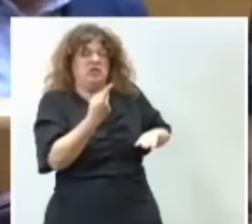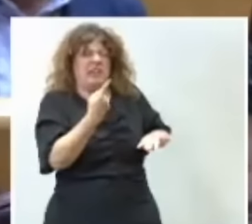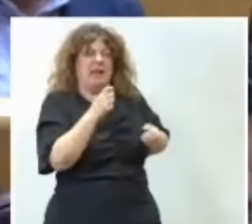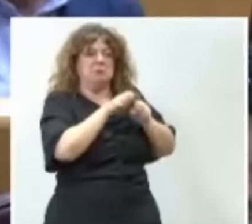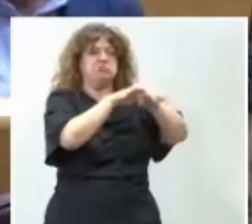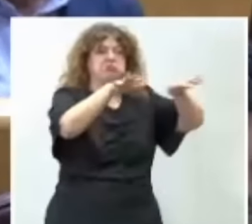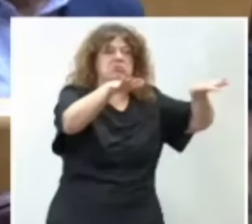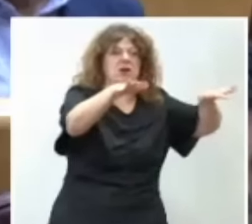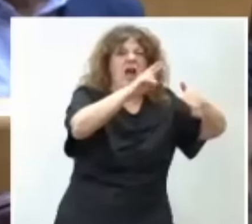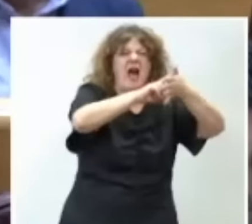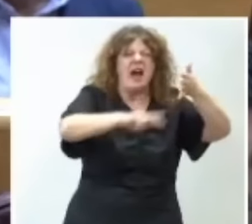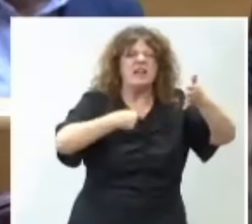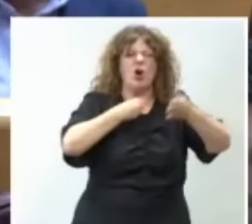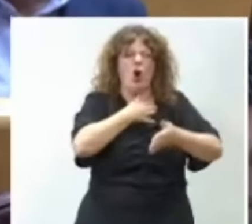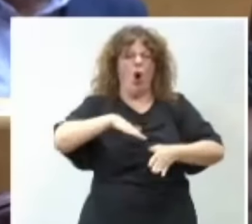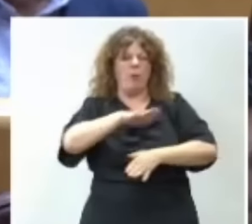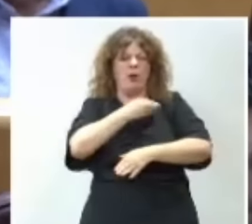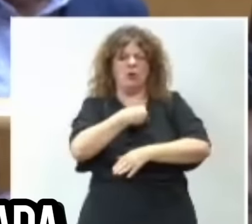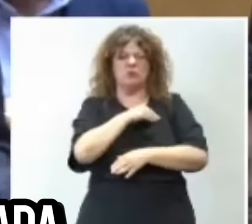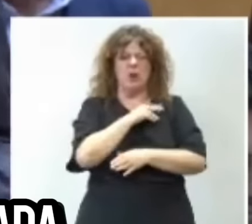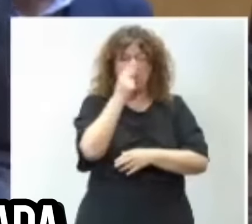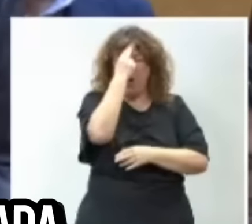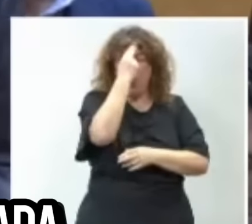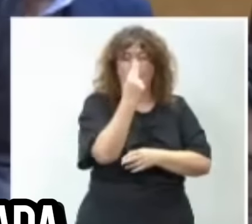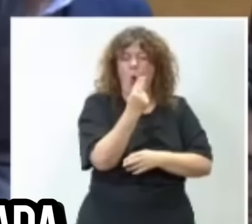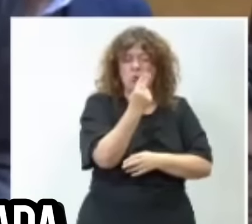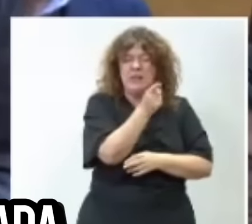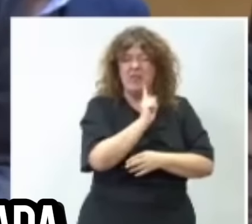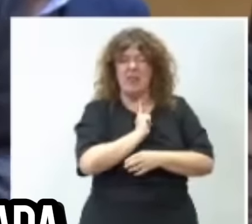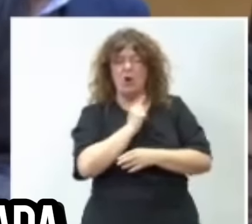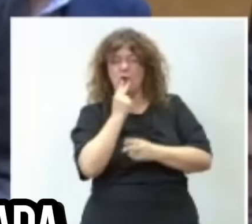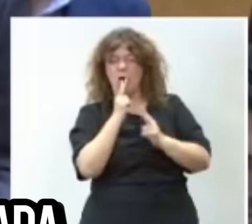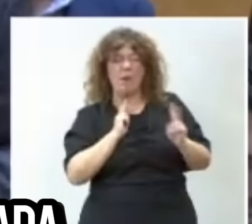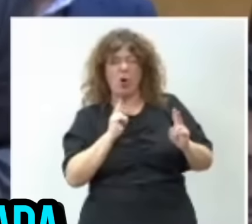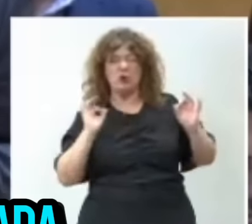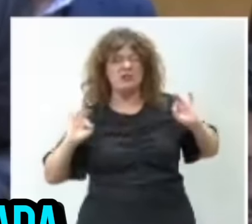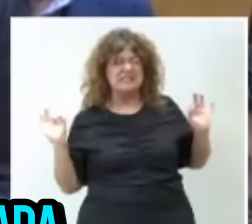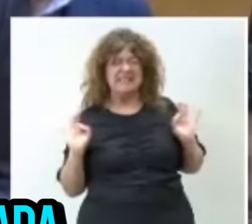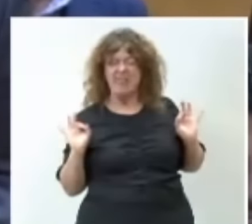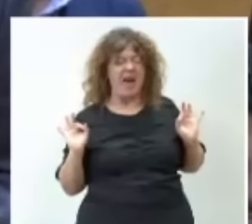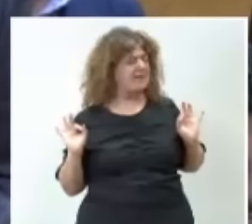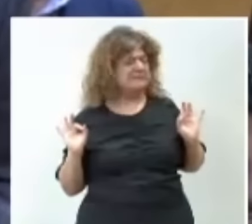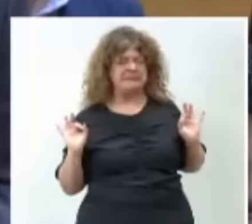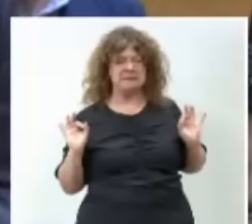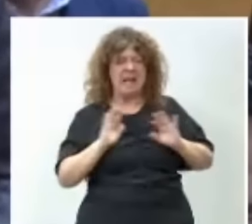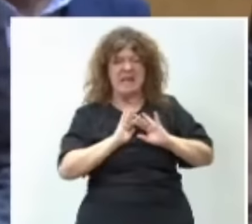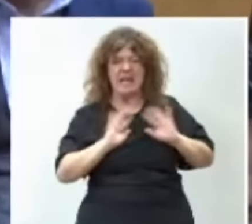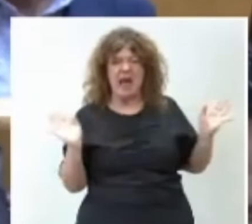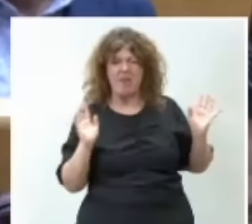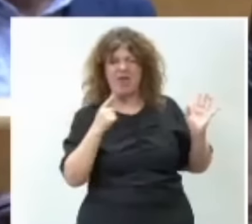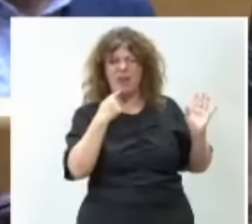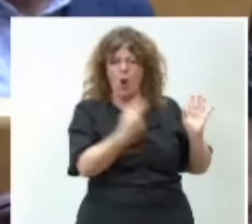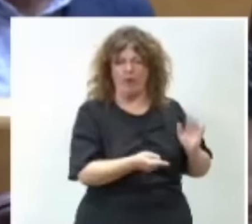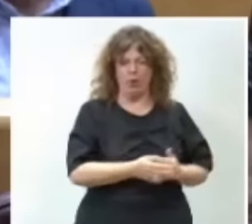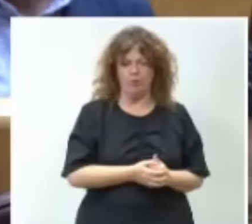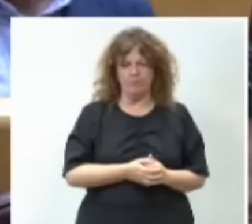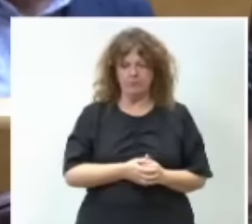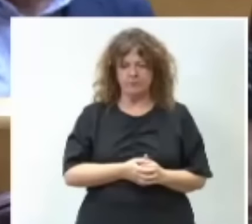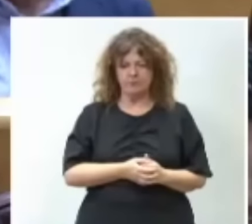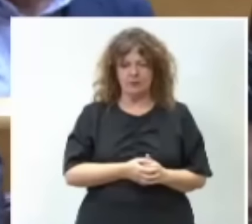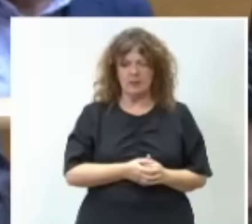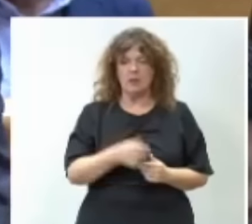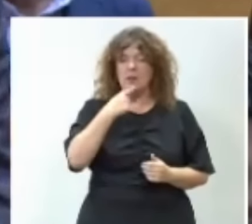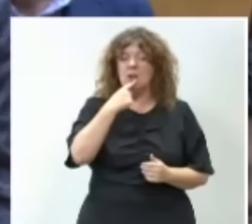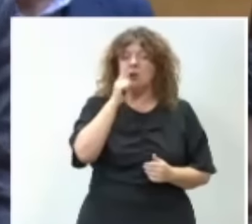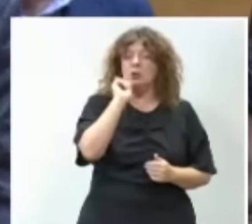gallegos del Gobierno de España. Porque usted no contestó absolutamente nada de lo que dijo. Eso sí, que le dijo que le